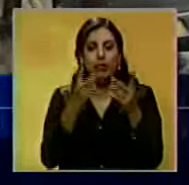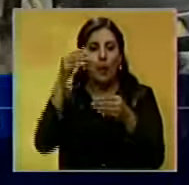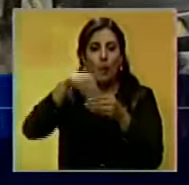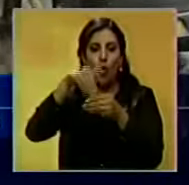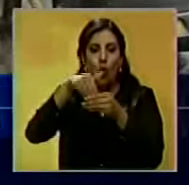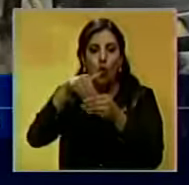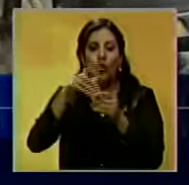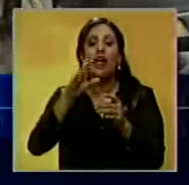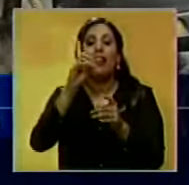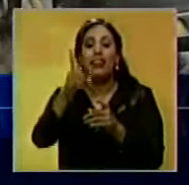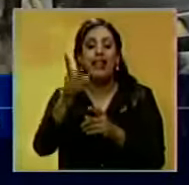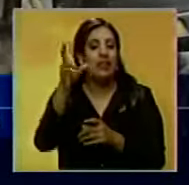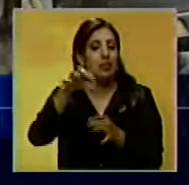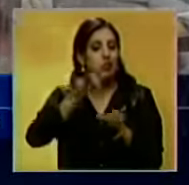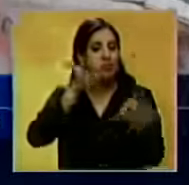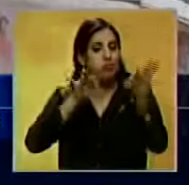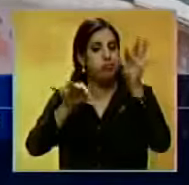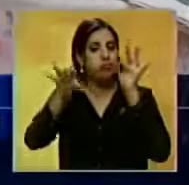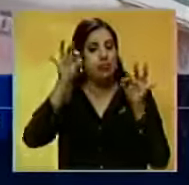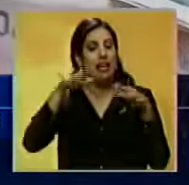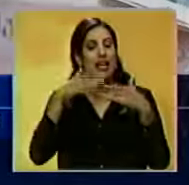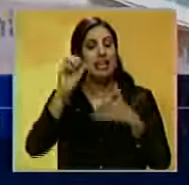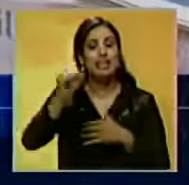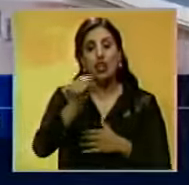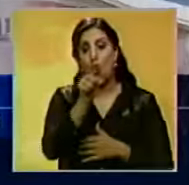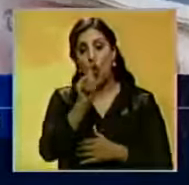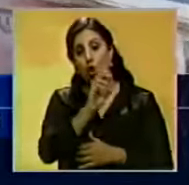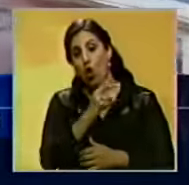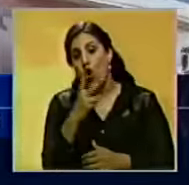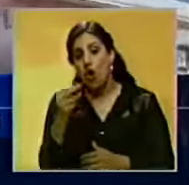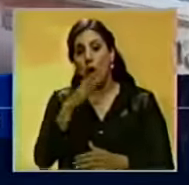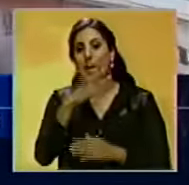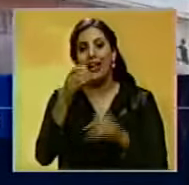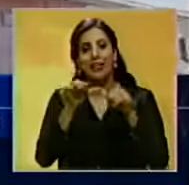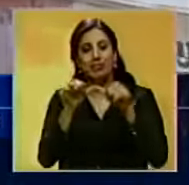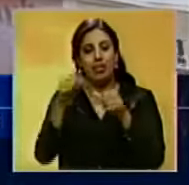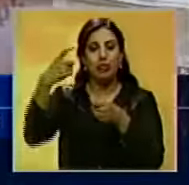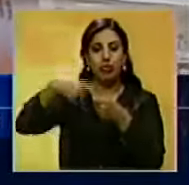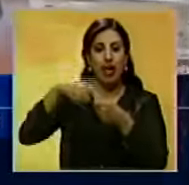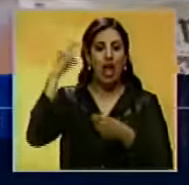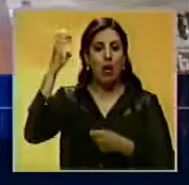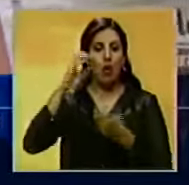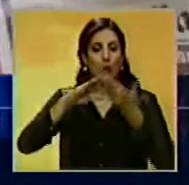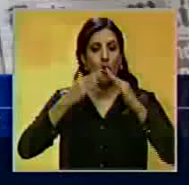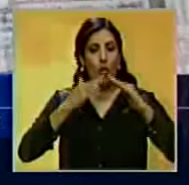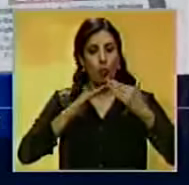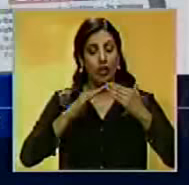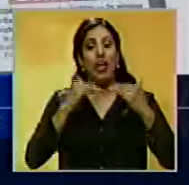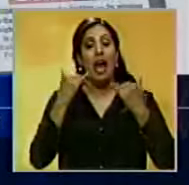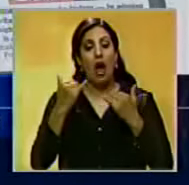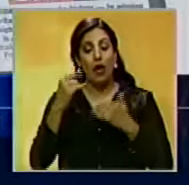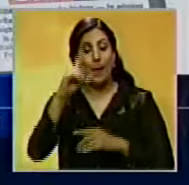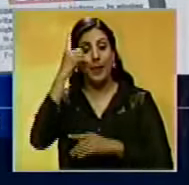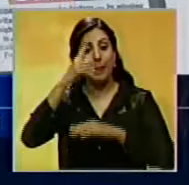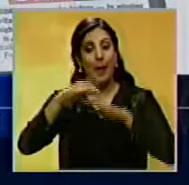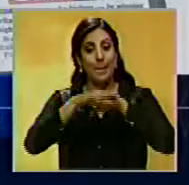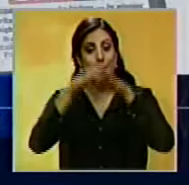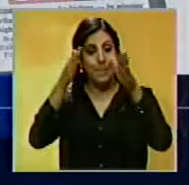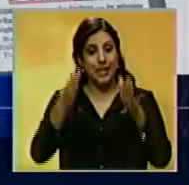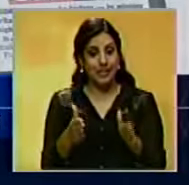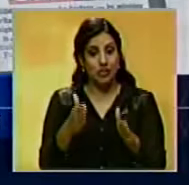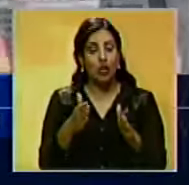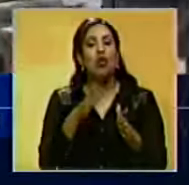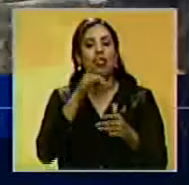electores que deben escoger entre las opciones del sí y el no para la permanencia del país en la Comunidad Europea. El primer ministro británico David